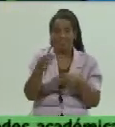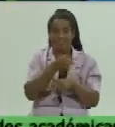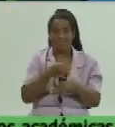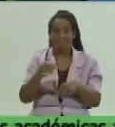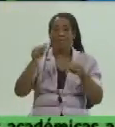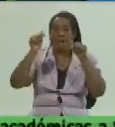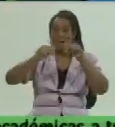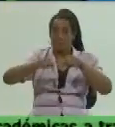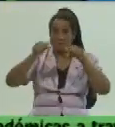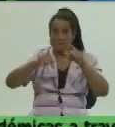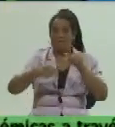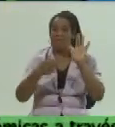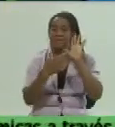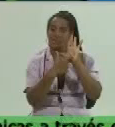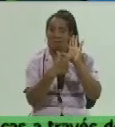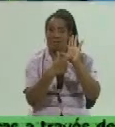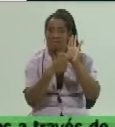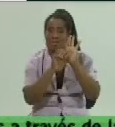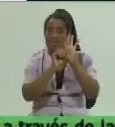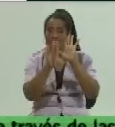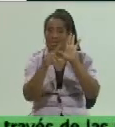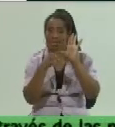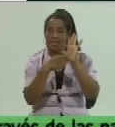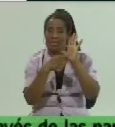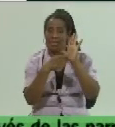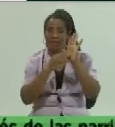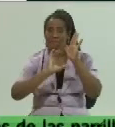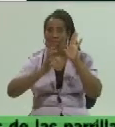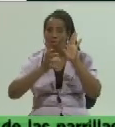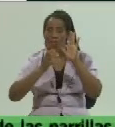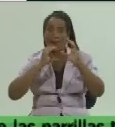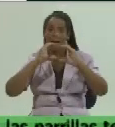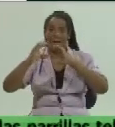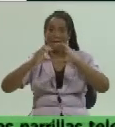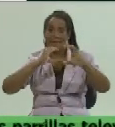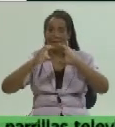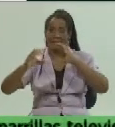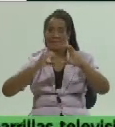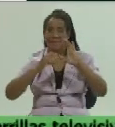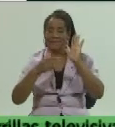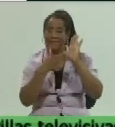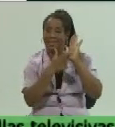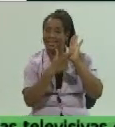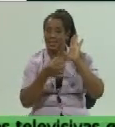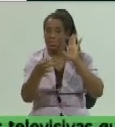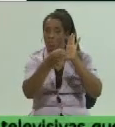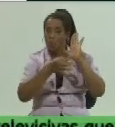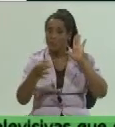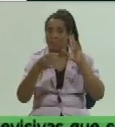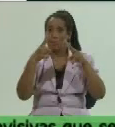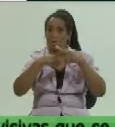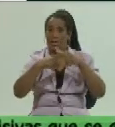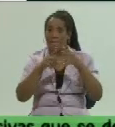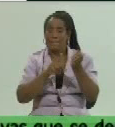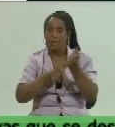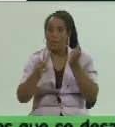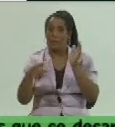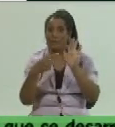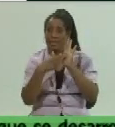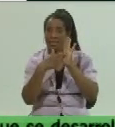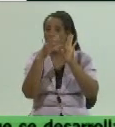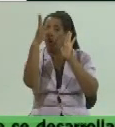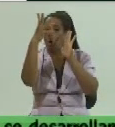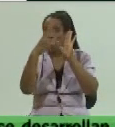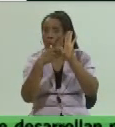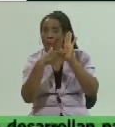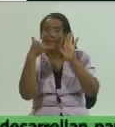proyecta en pantalla los canales de comunicación que mantenemos nosotros tanto en los municipios como en la provincia están los números de teléfono y